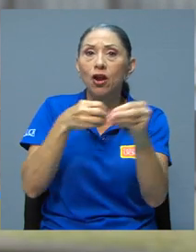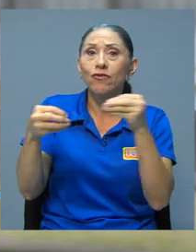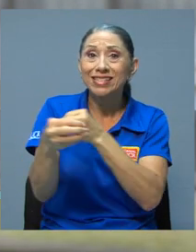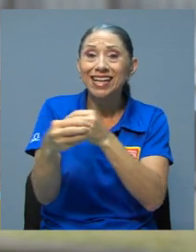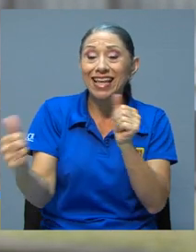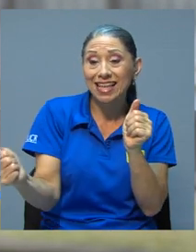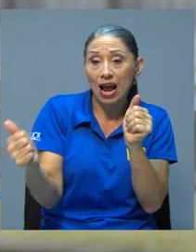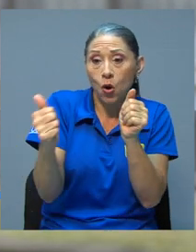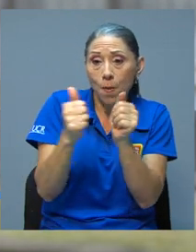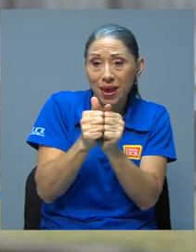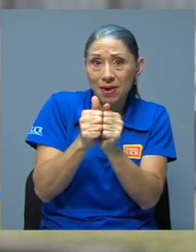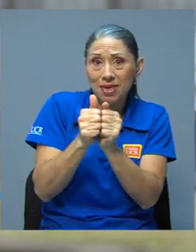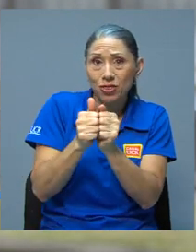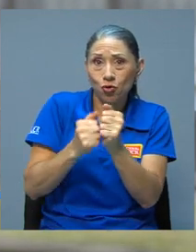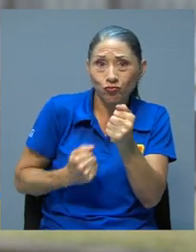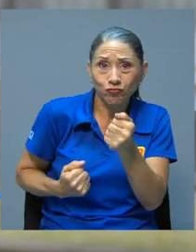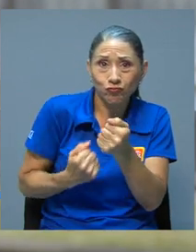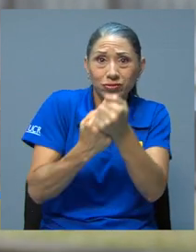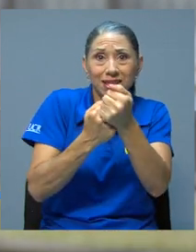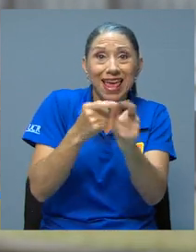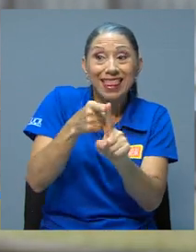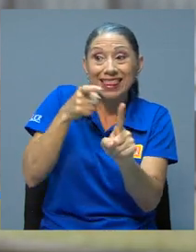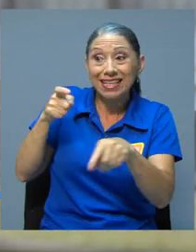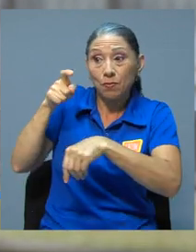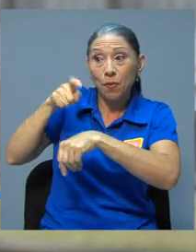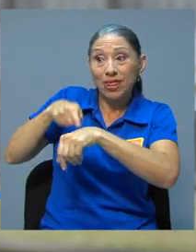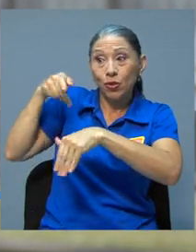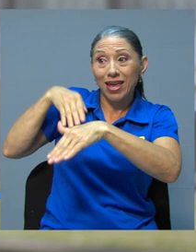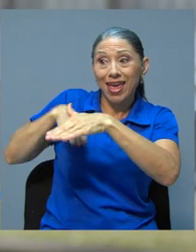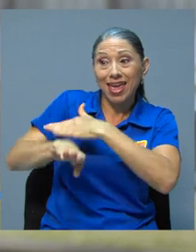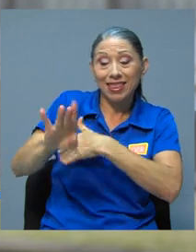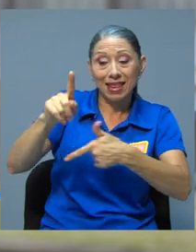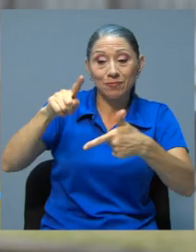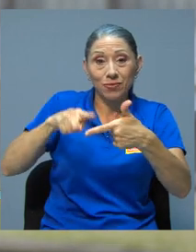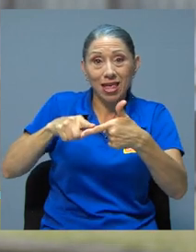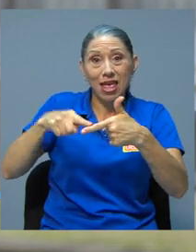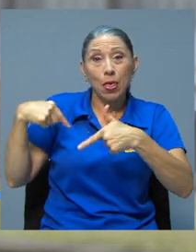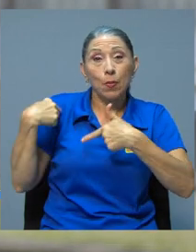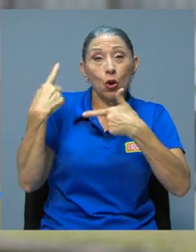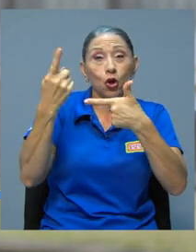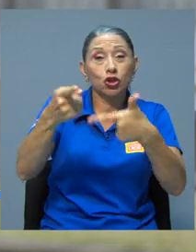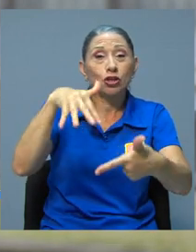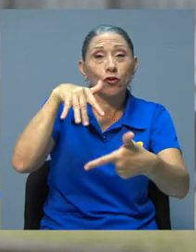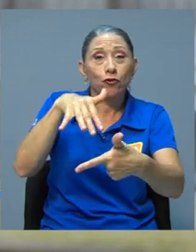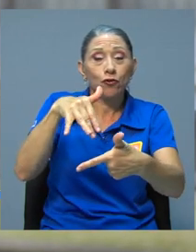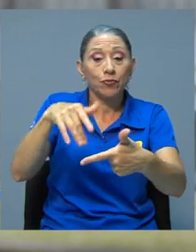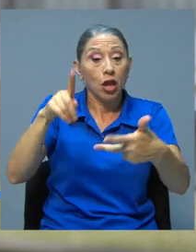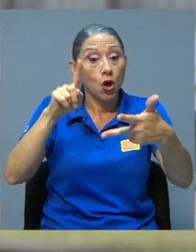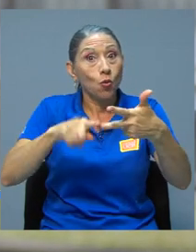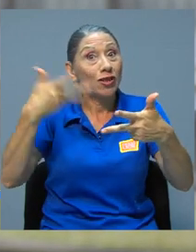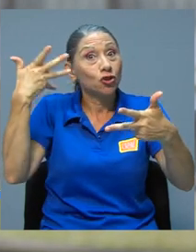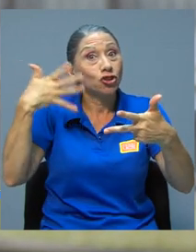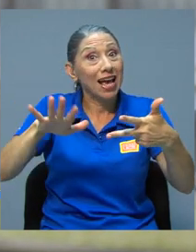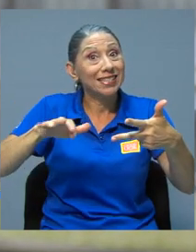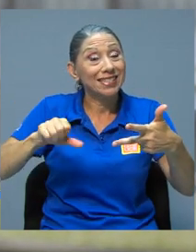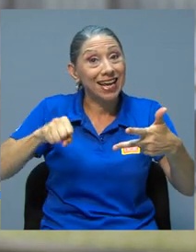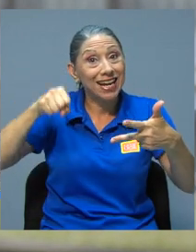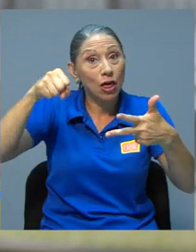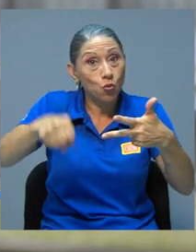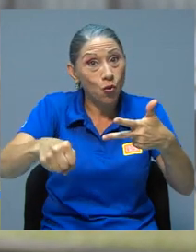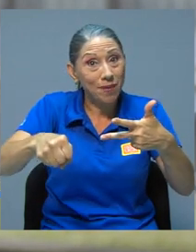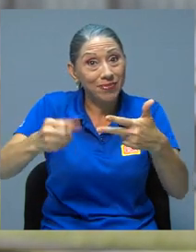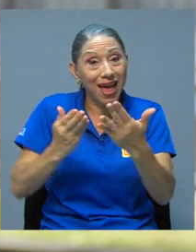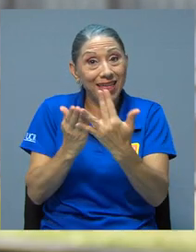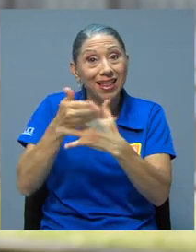precisamente, dar ese acompañamiento desde el ingreso, durante el proceso de formación e, inclusive, cuando ya se gradúa,